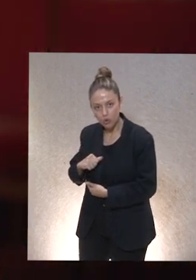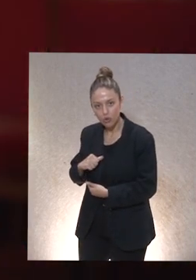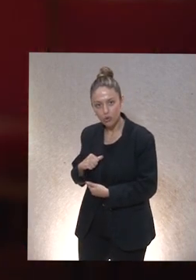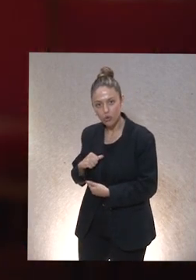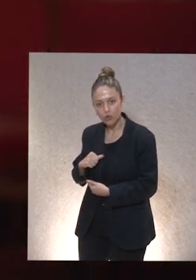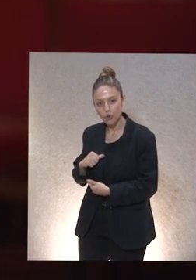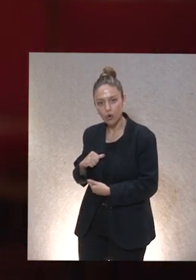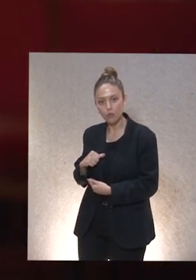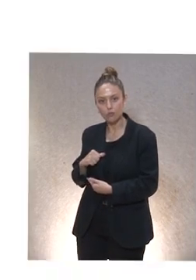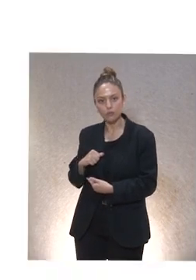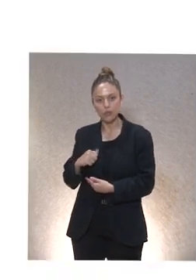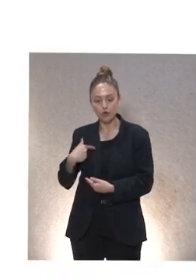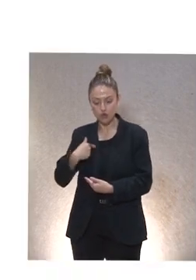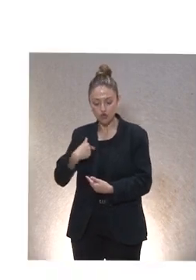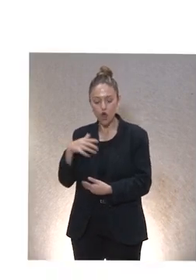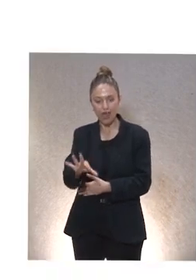a seguir decidiendo nosotros.